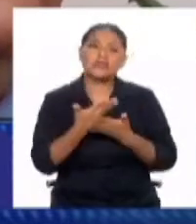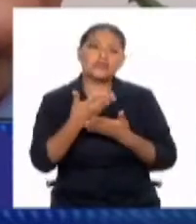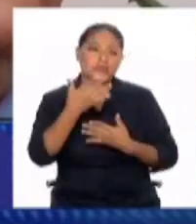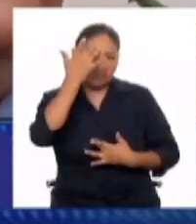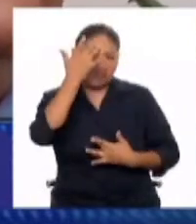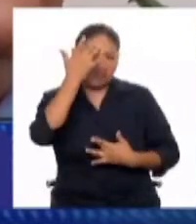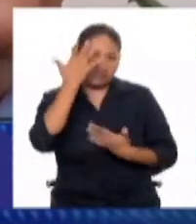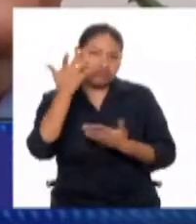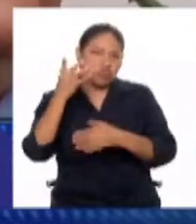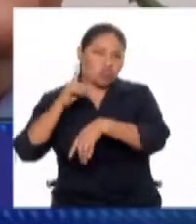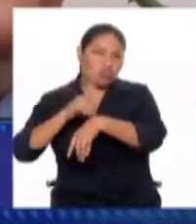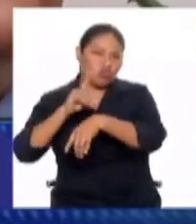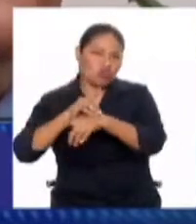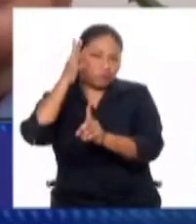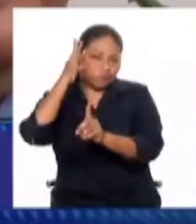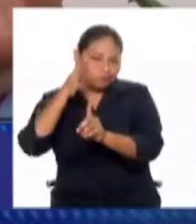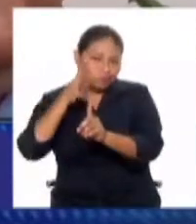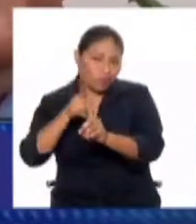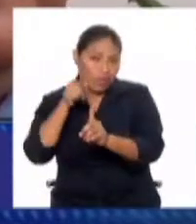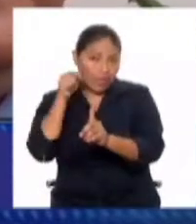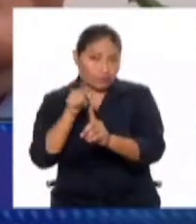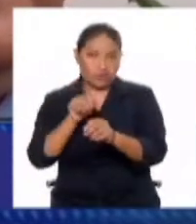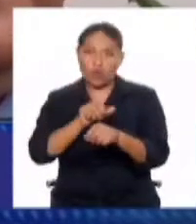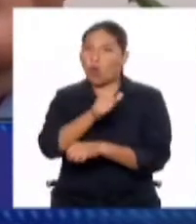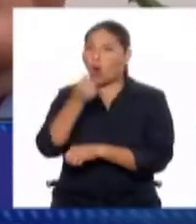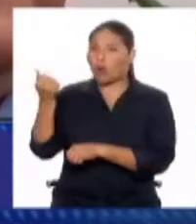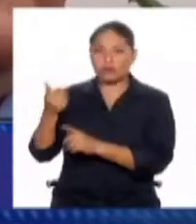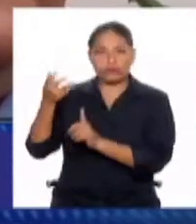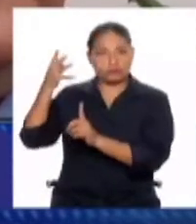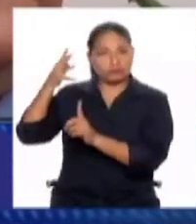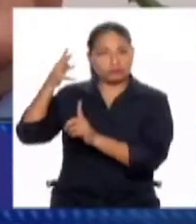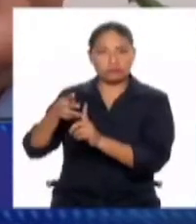va a calificar esta situación o va a ser posteriormente, digamos, en la semana?